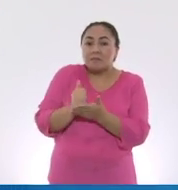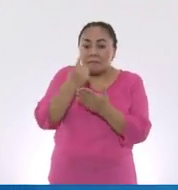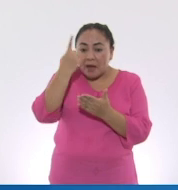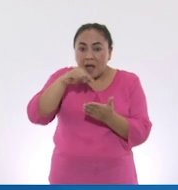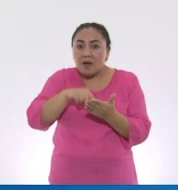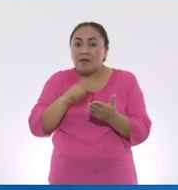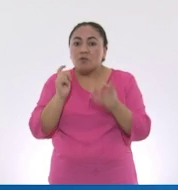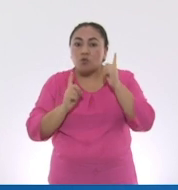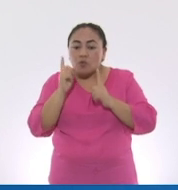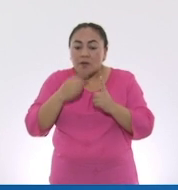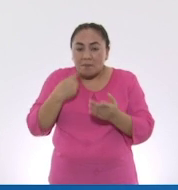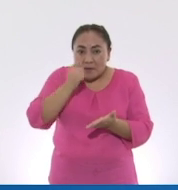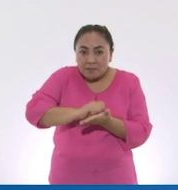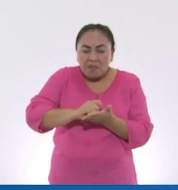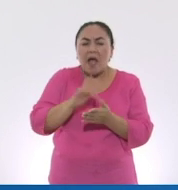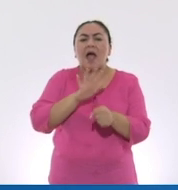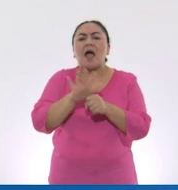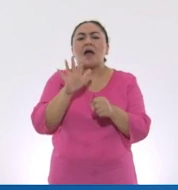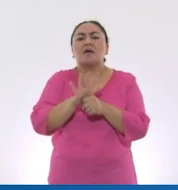contáctanos.